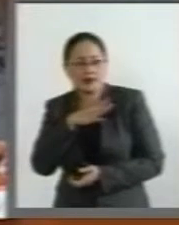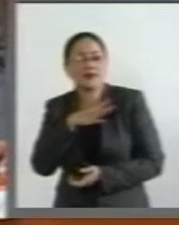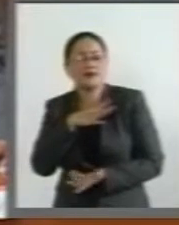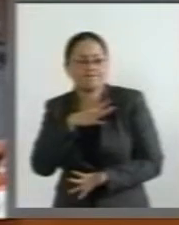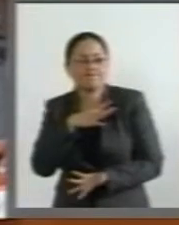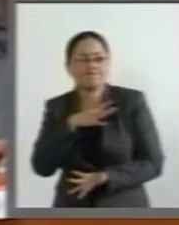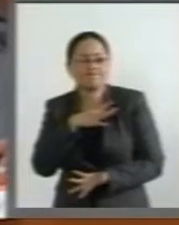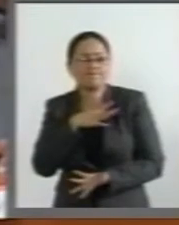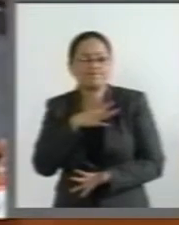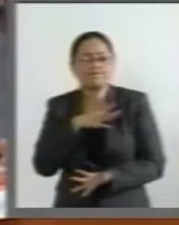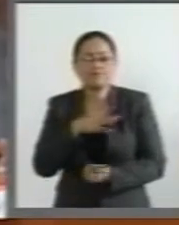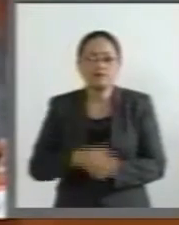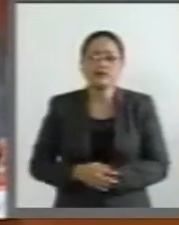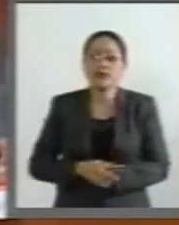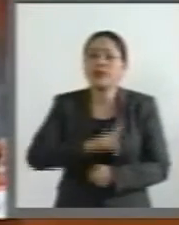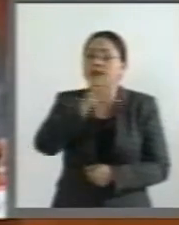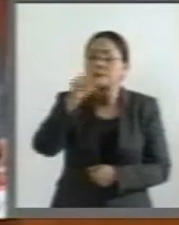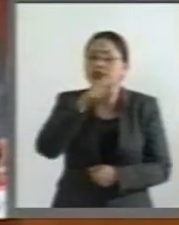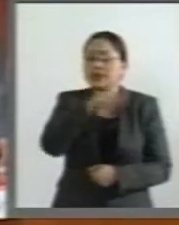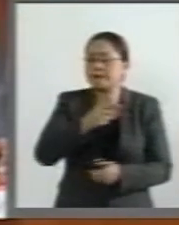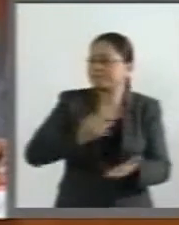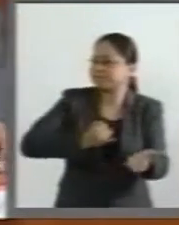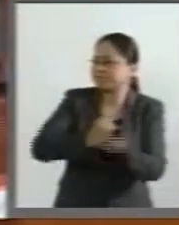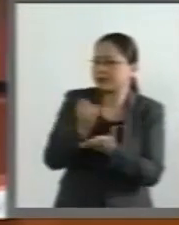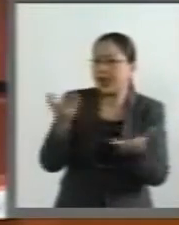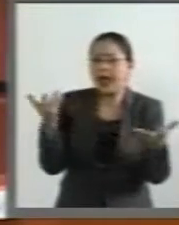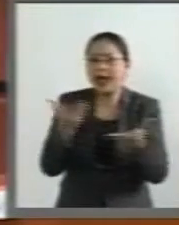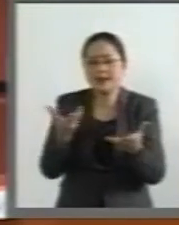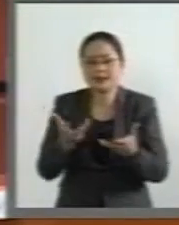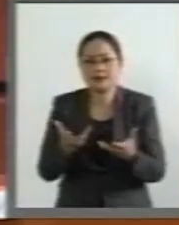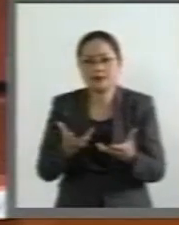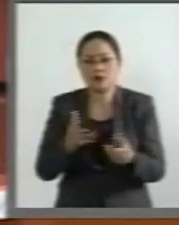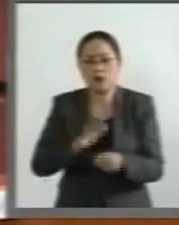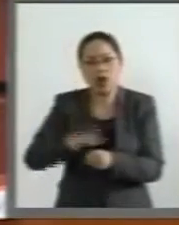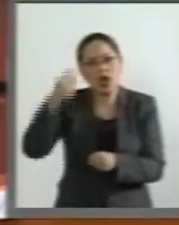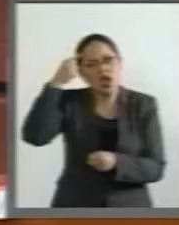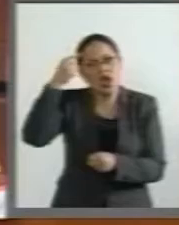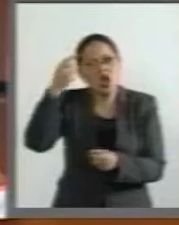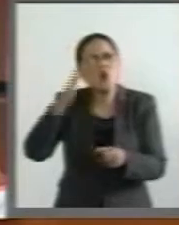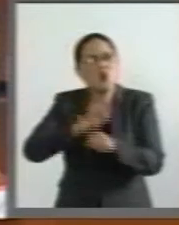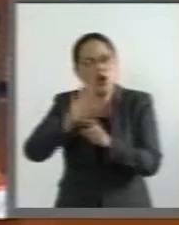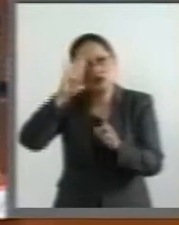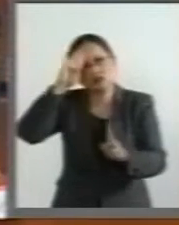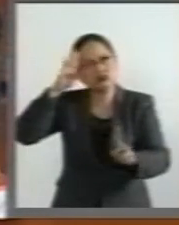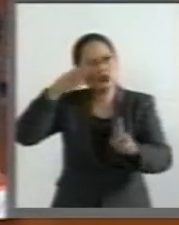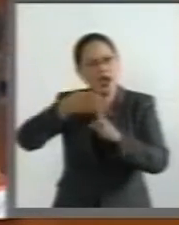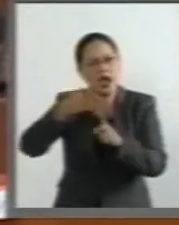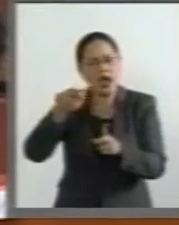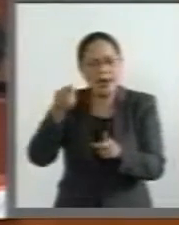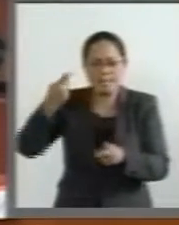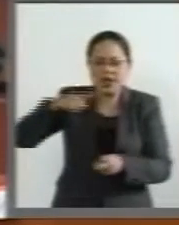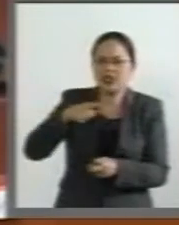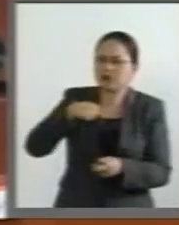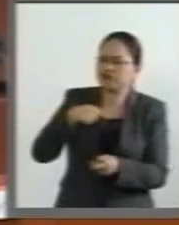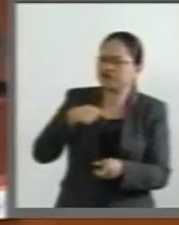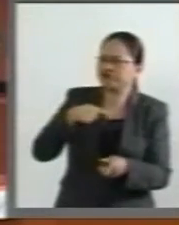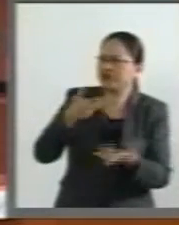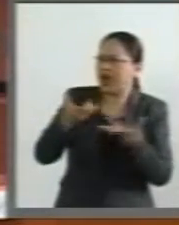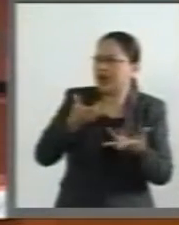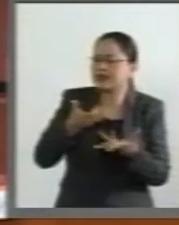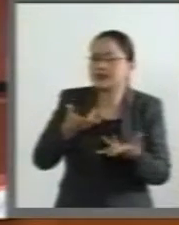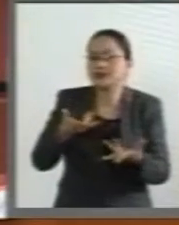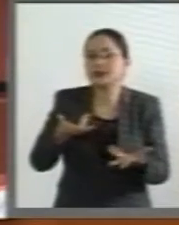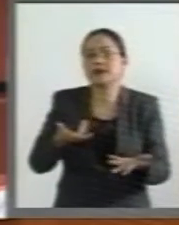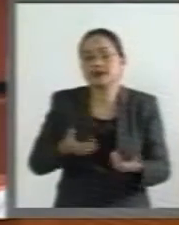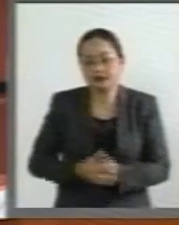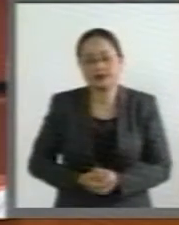Y entonces hacen, hacen lo que su mente perversa y desviada les ordena. Por